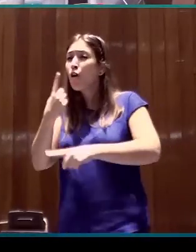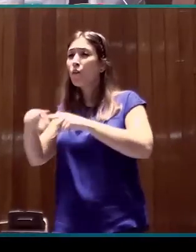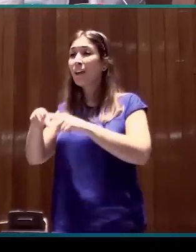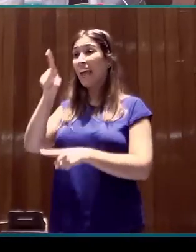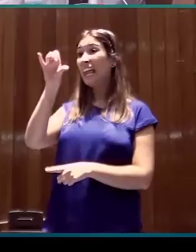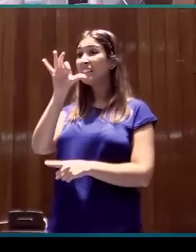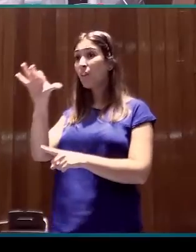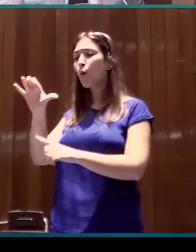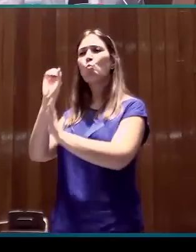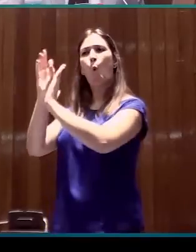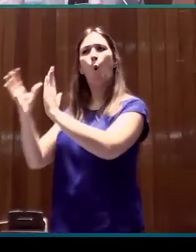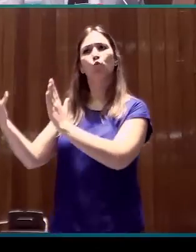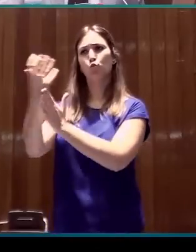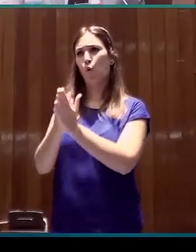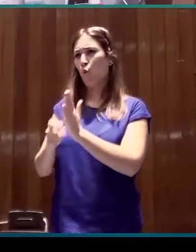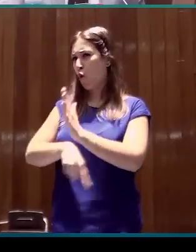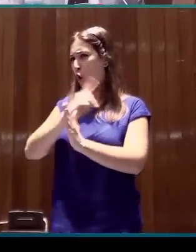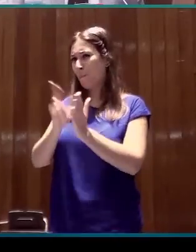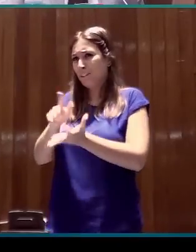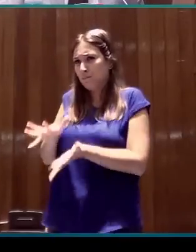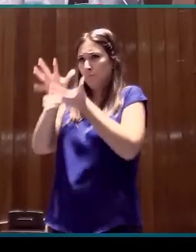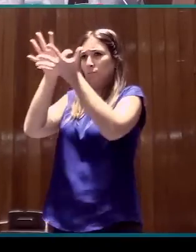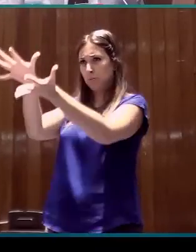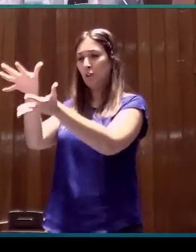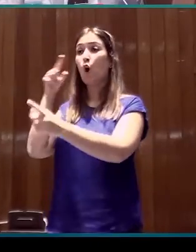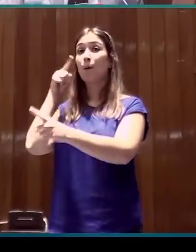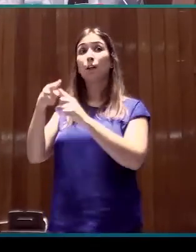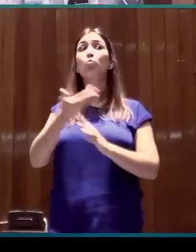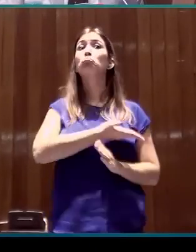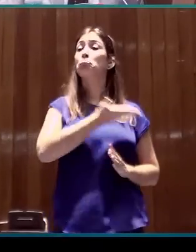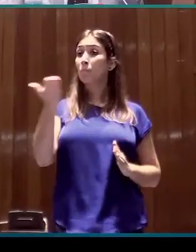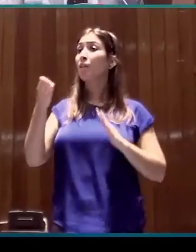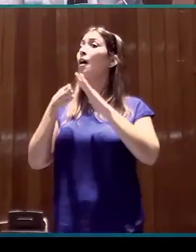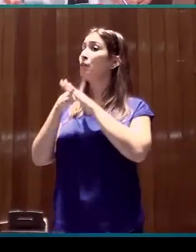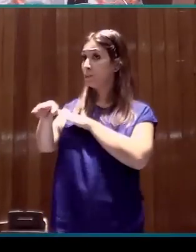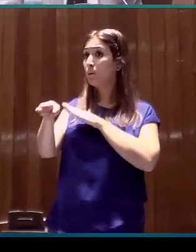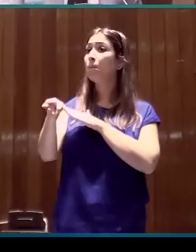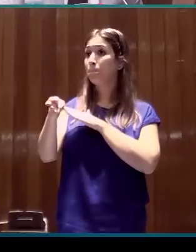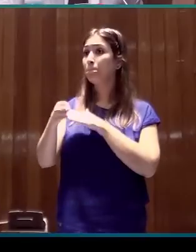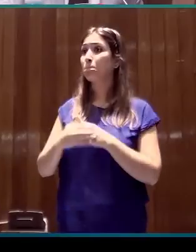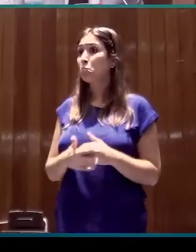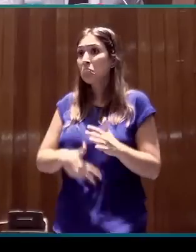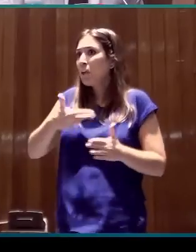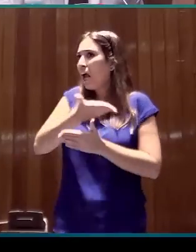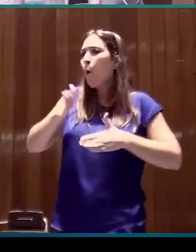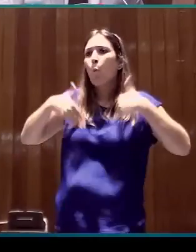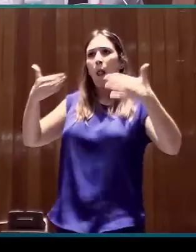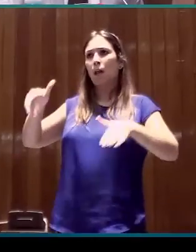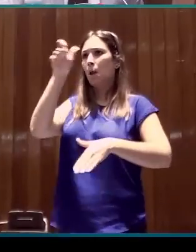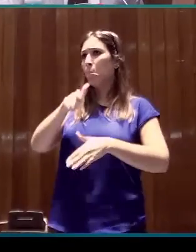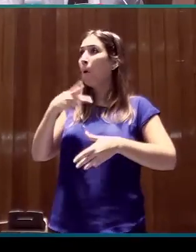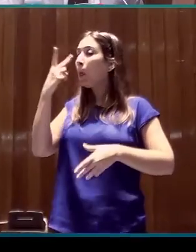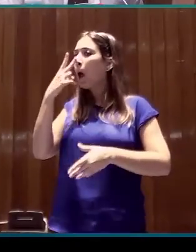hasta ese momento, de modo que fuera accesible en general, de acceso abierto.